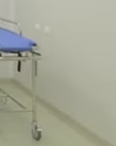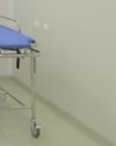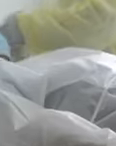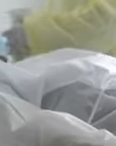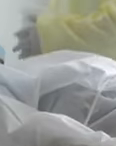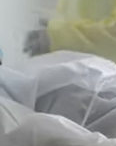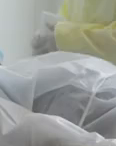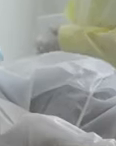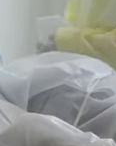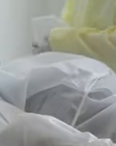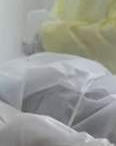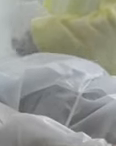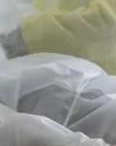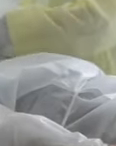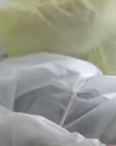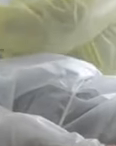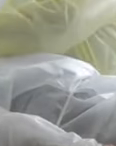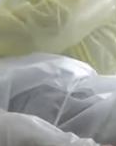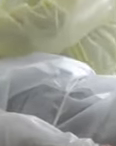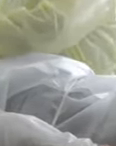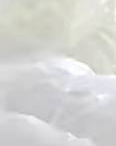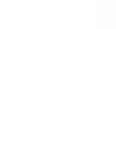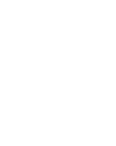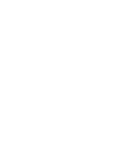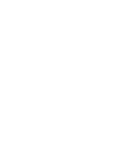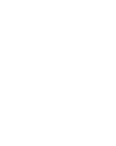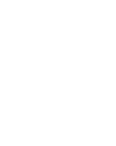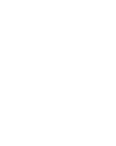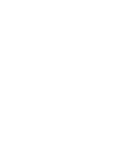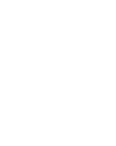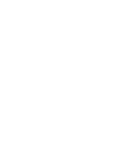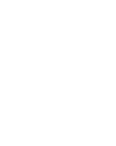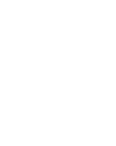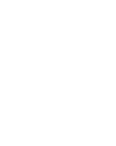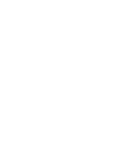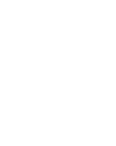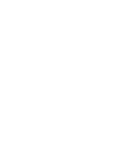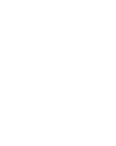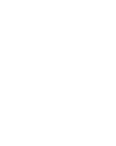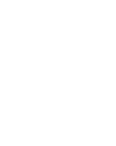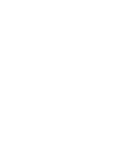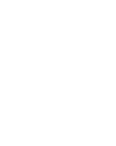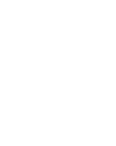Empresa Privada y el Cuerpo de Ingenieros del Ejército de Guatemala. Gobierno de Guatemala.